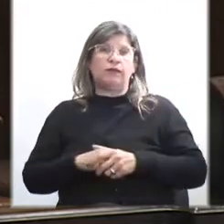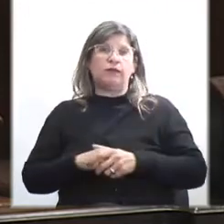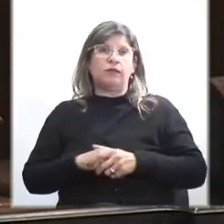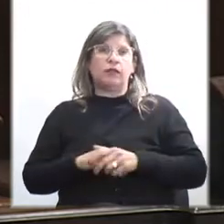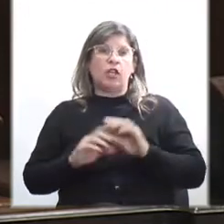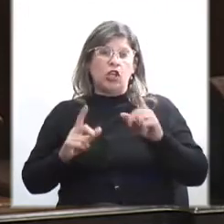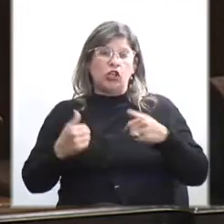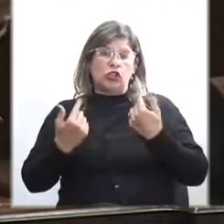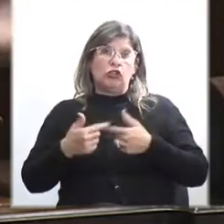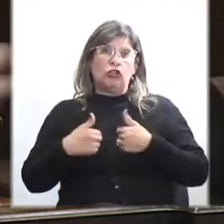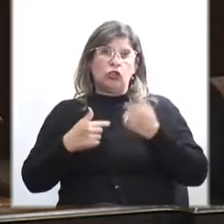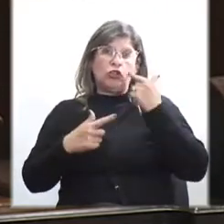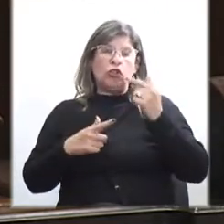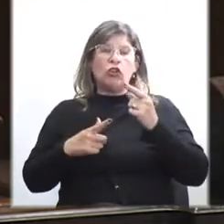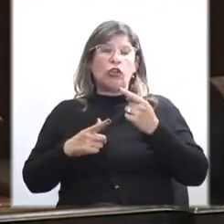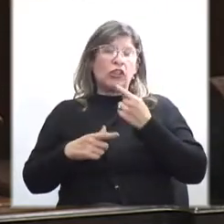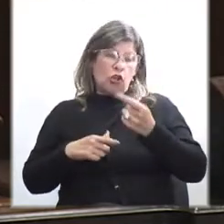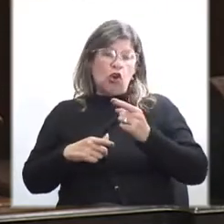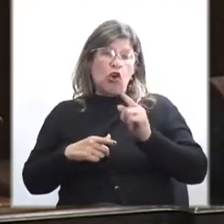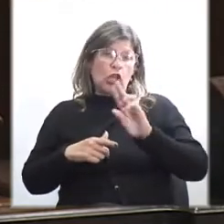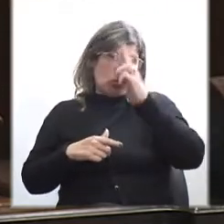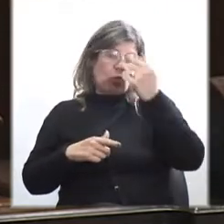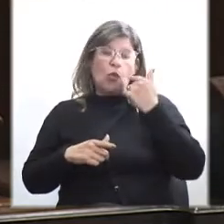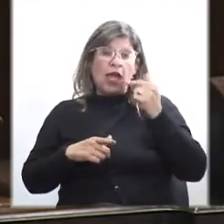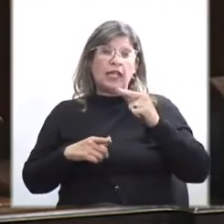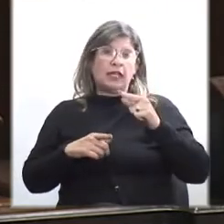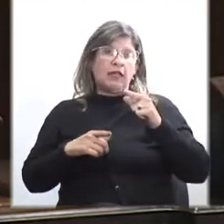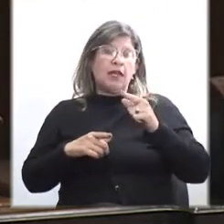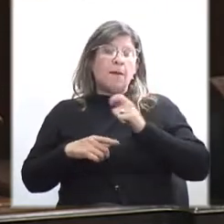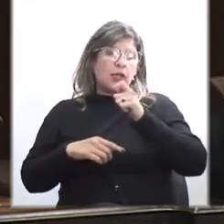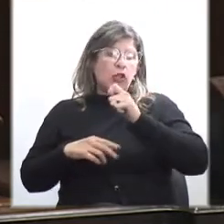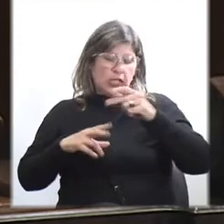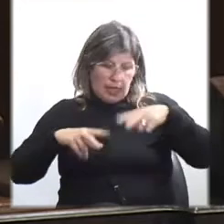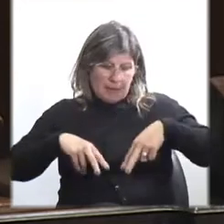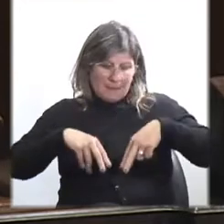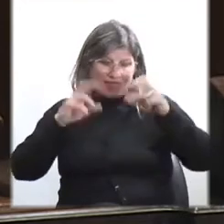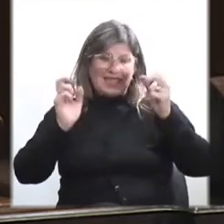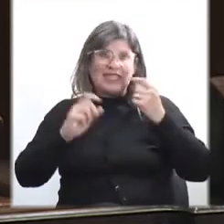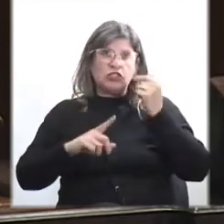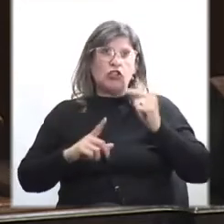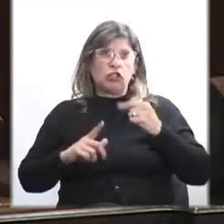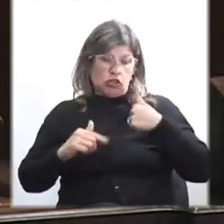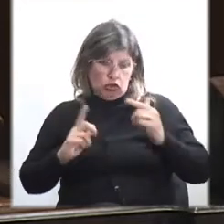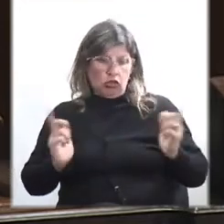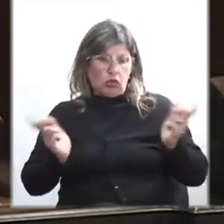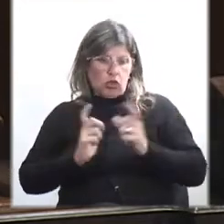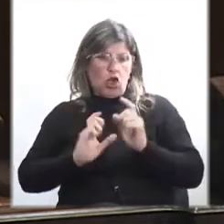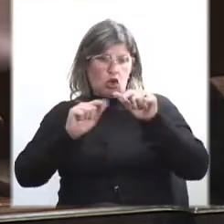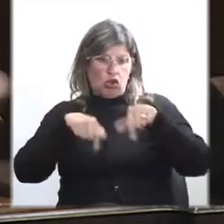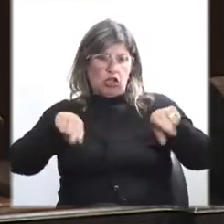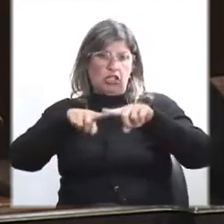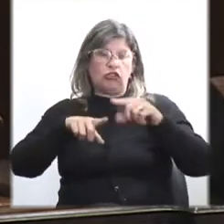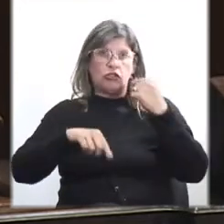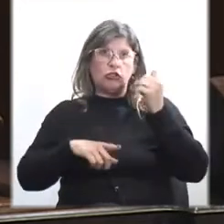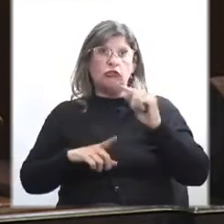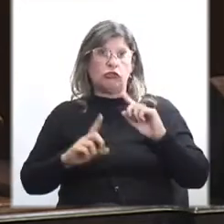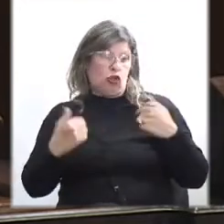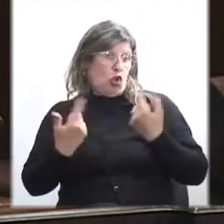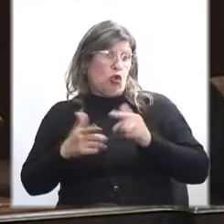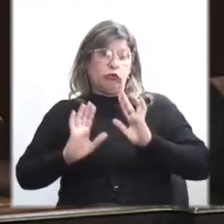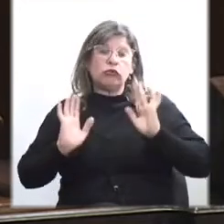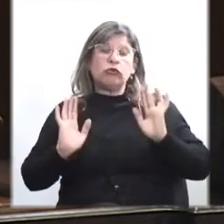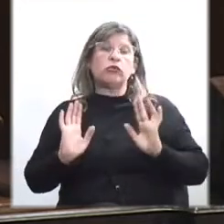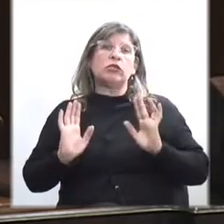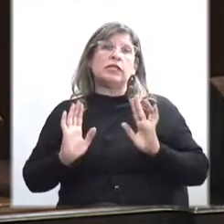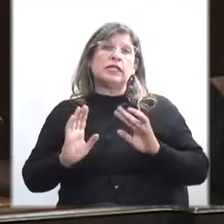investigadores, nosotros, digo Uruguay, periodistas de investigación, que yo me he reunido con ellos, y todos nos hemos reunido con ellos,